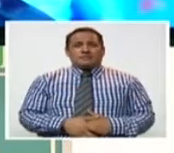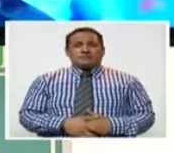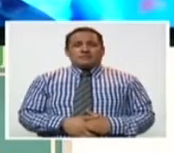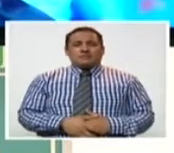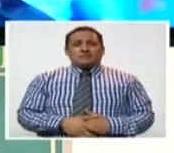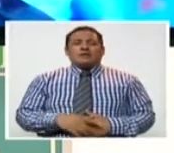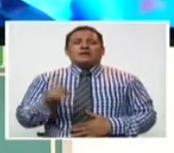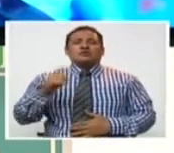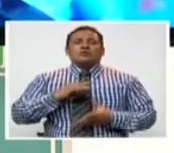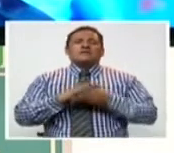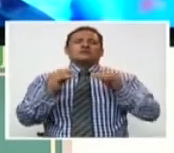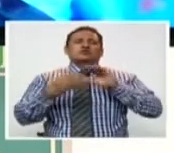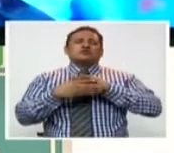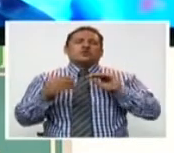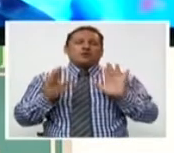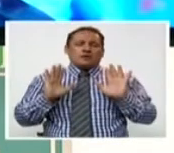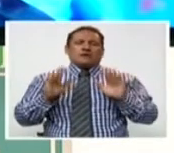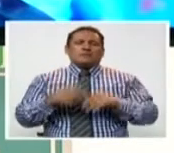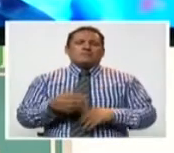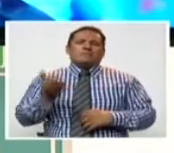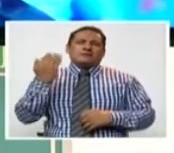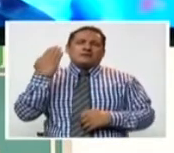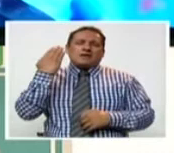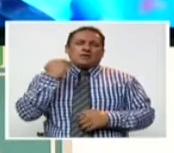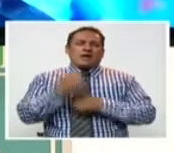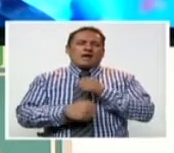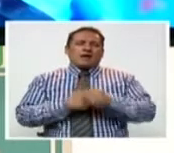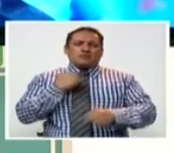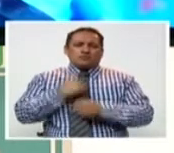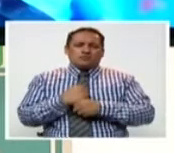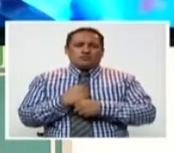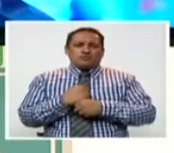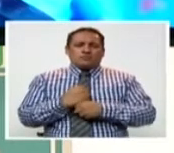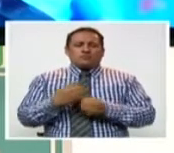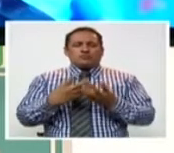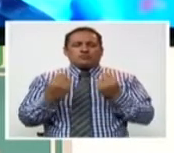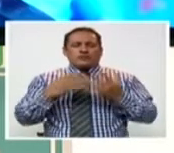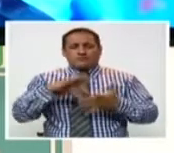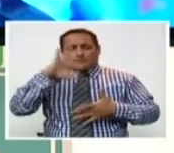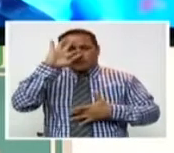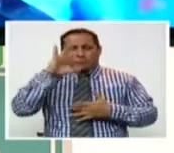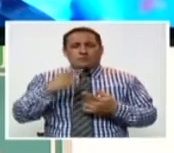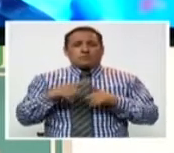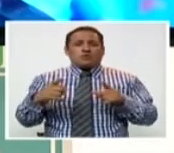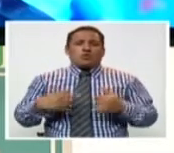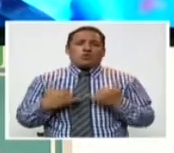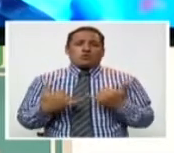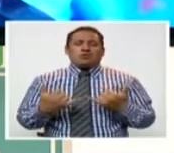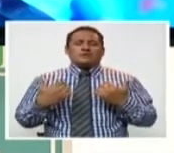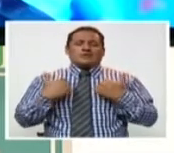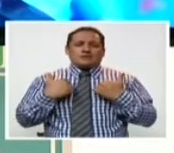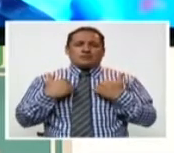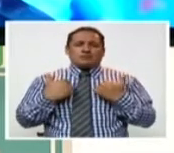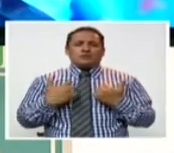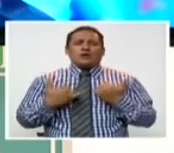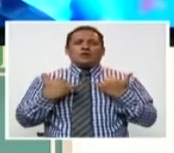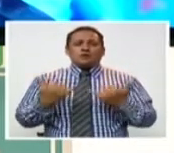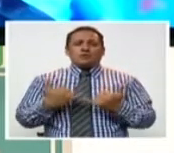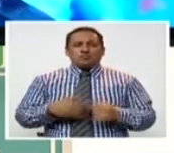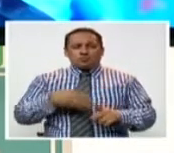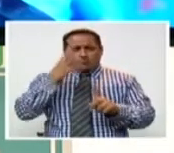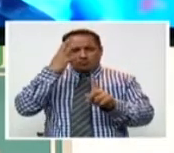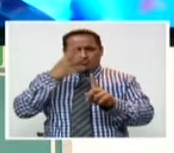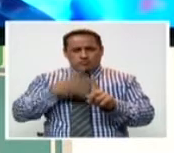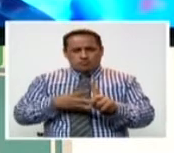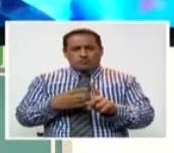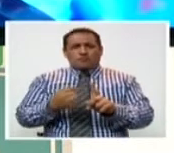las historias, digamos, de hace un par de siglos, digamos, de la hemofilia. Hoy por hoy contamos con un